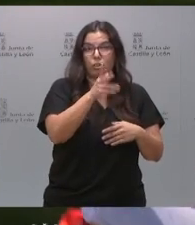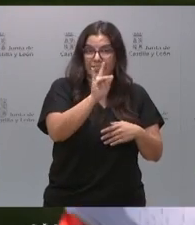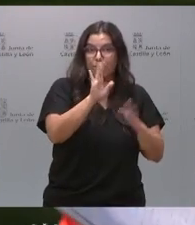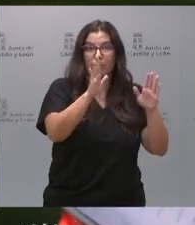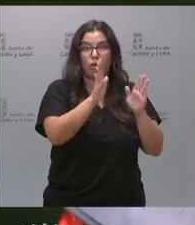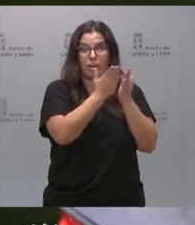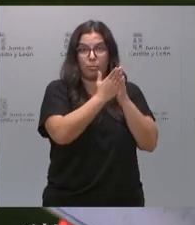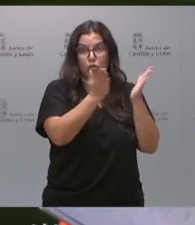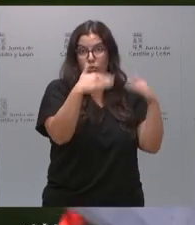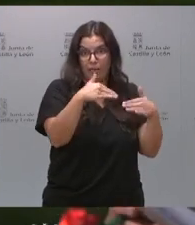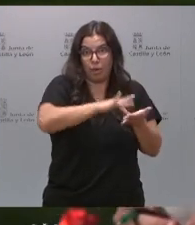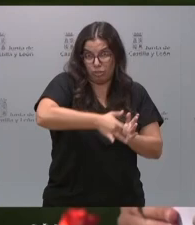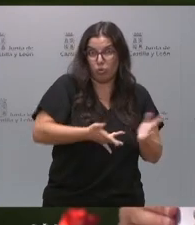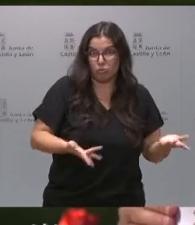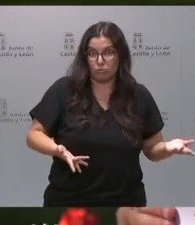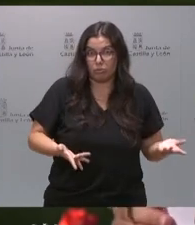banco de libros.